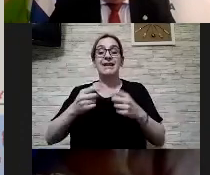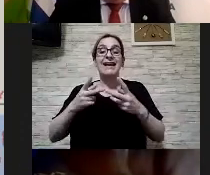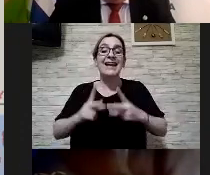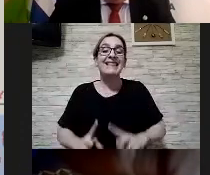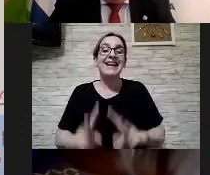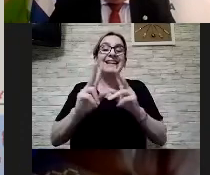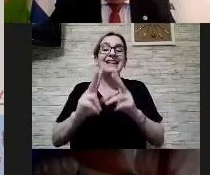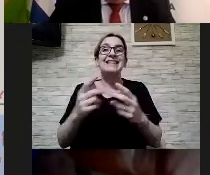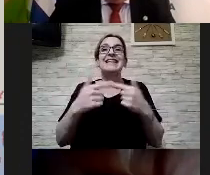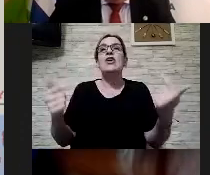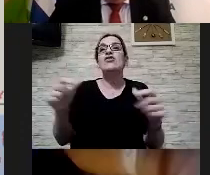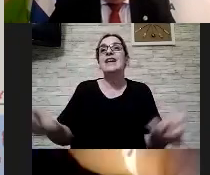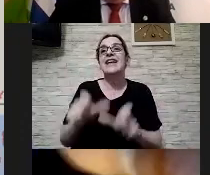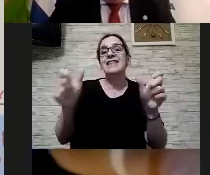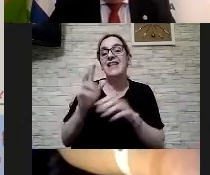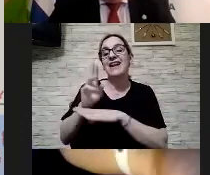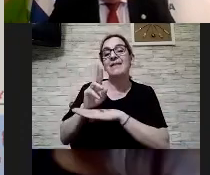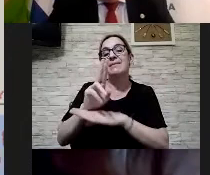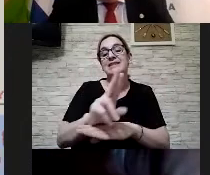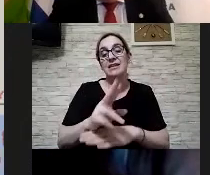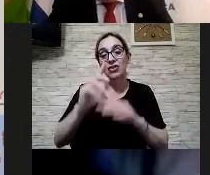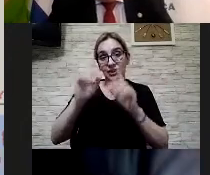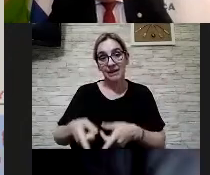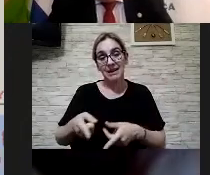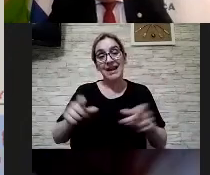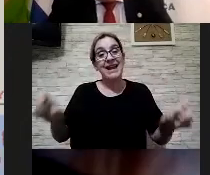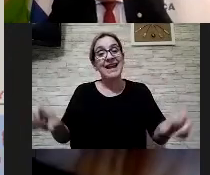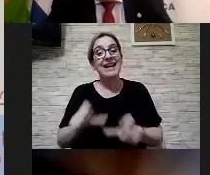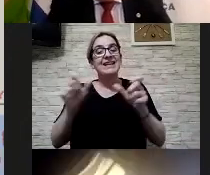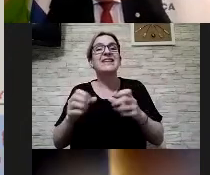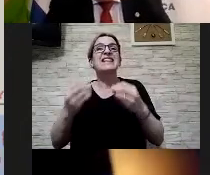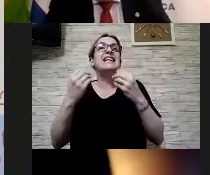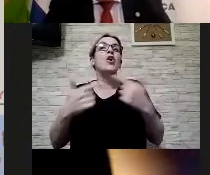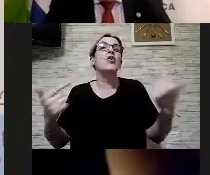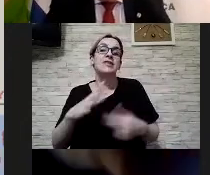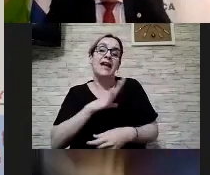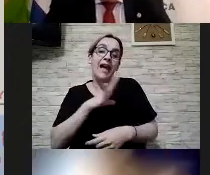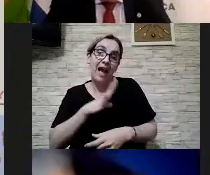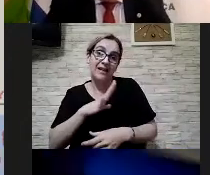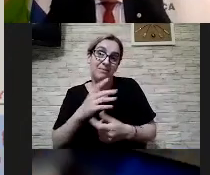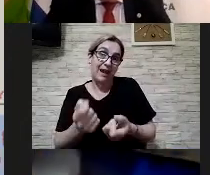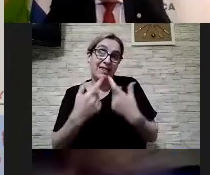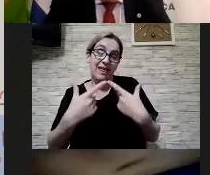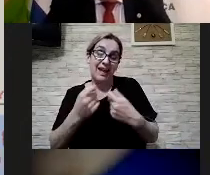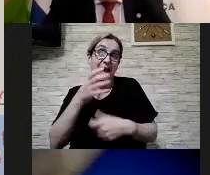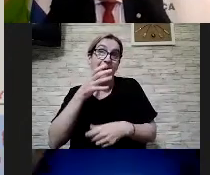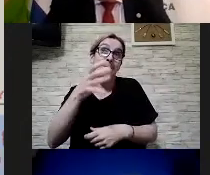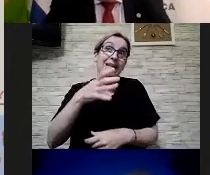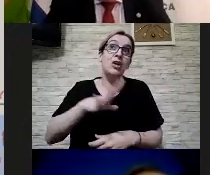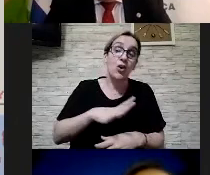actividades voy a realizar y esas actividades con qué recursos las voy a realizar y qué riesgos se me pueden